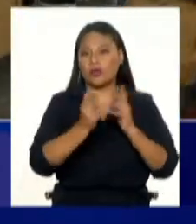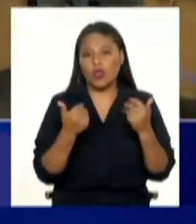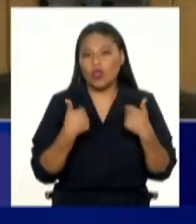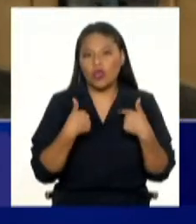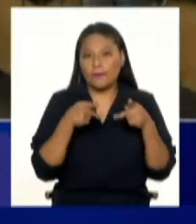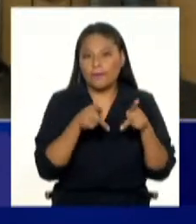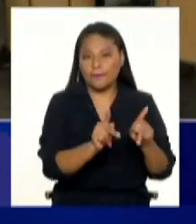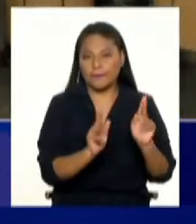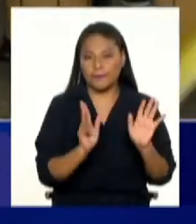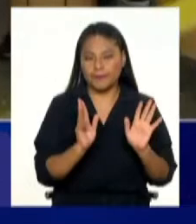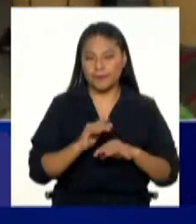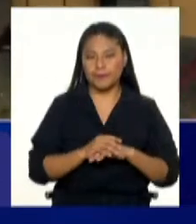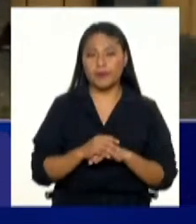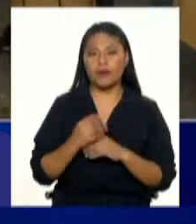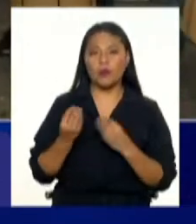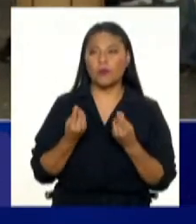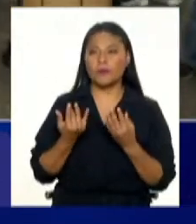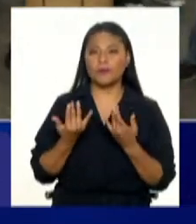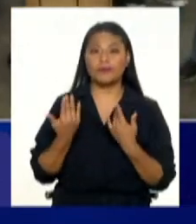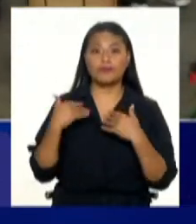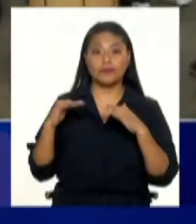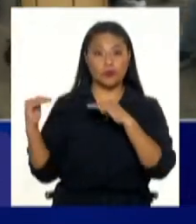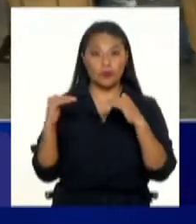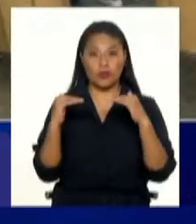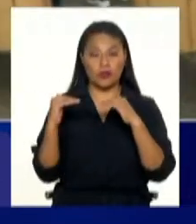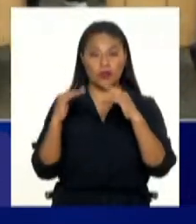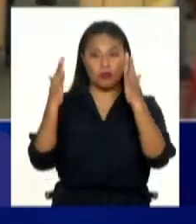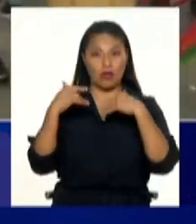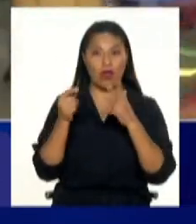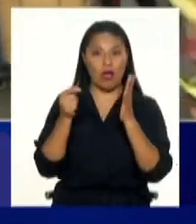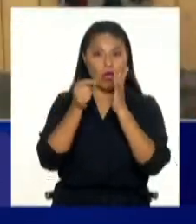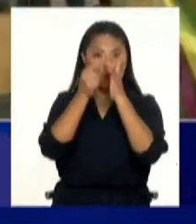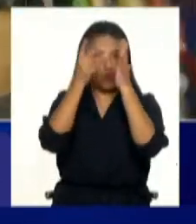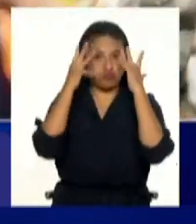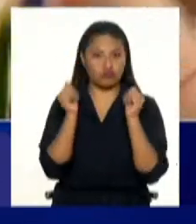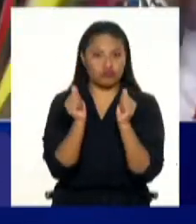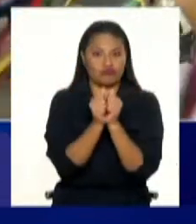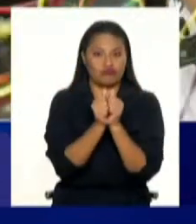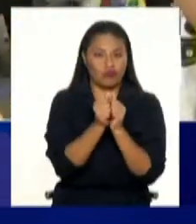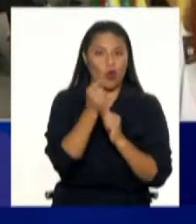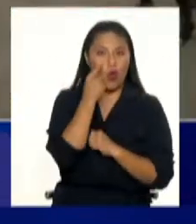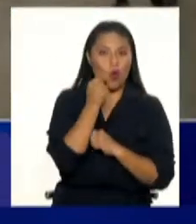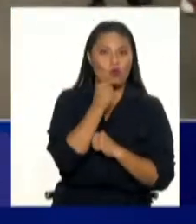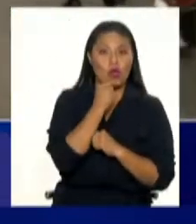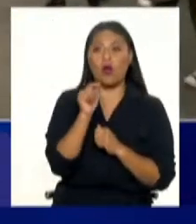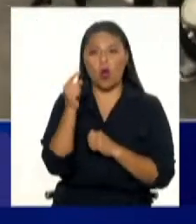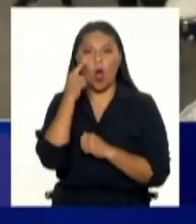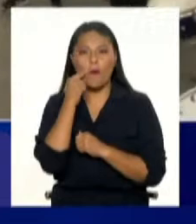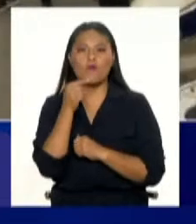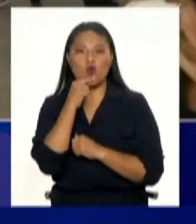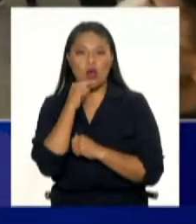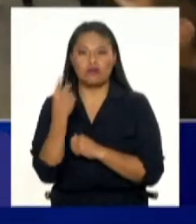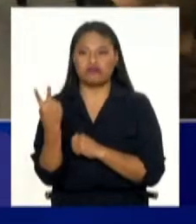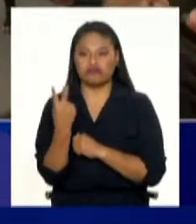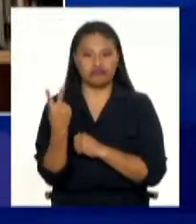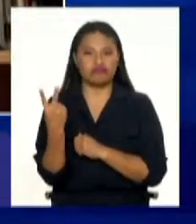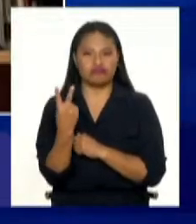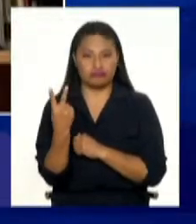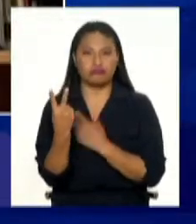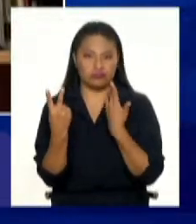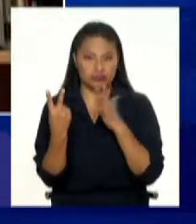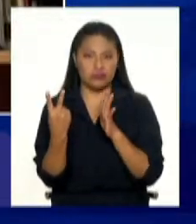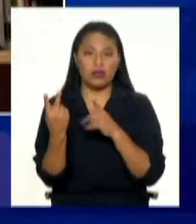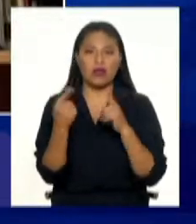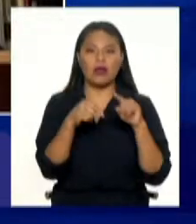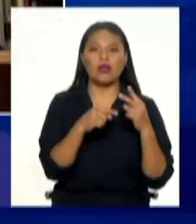pues, una, un, el equivalente al matrimonio heterosexual, ¿no? Eso está claro. Y,